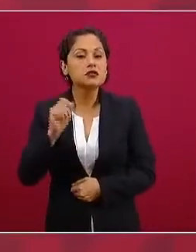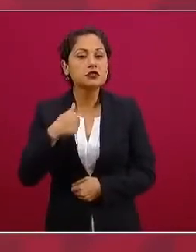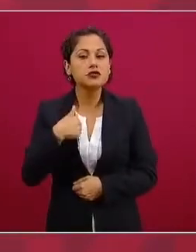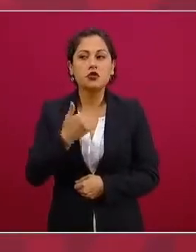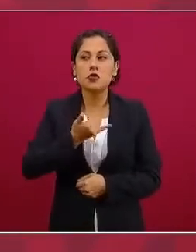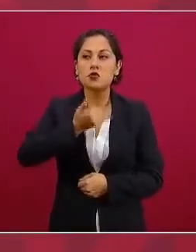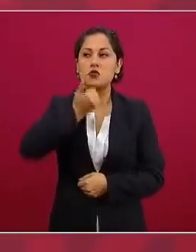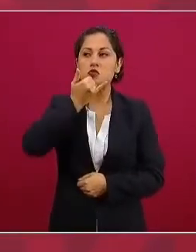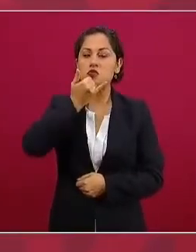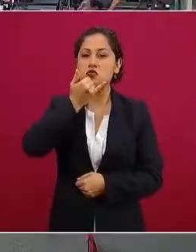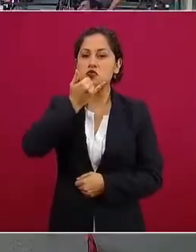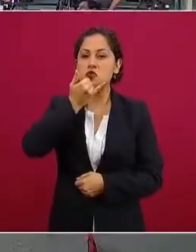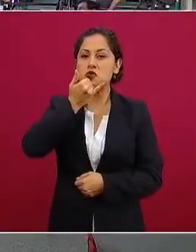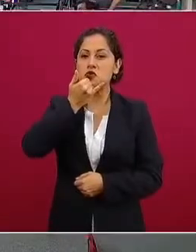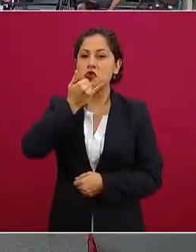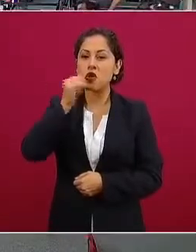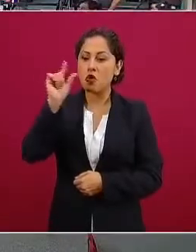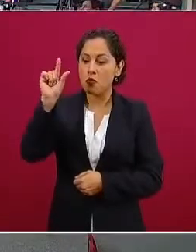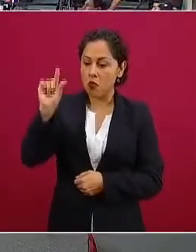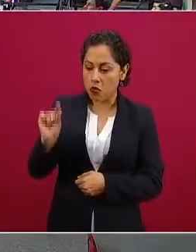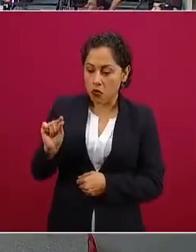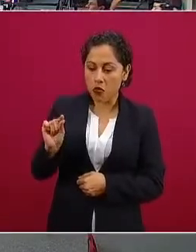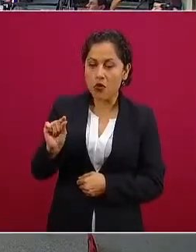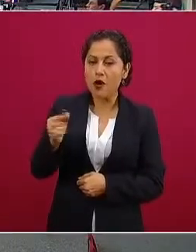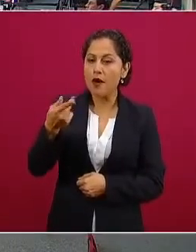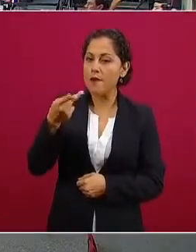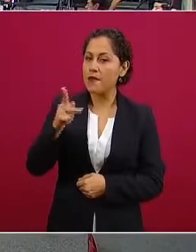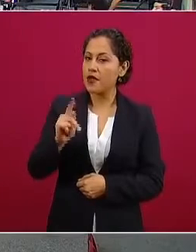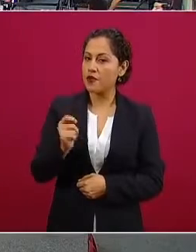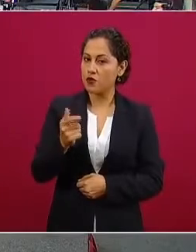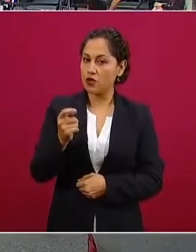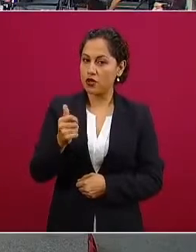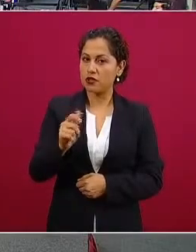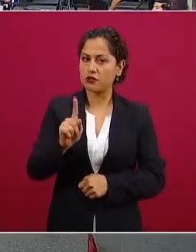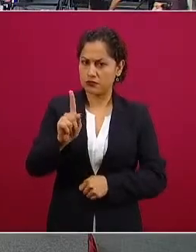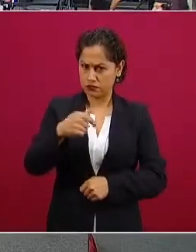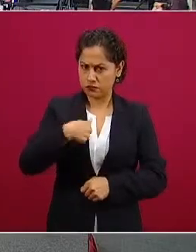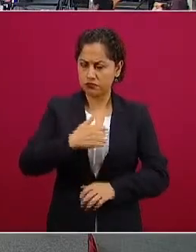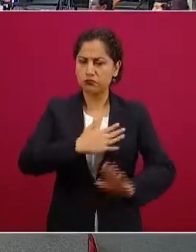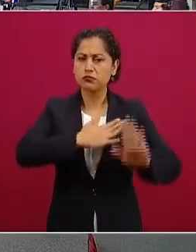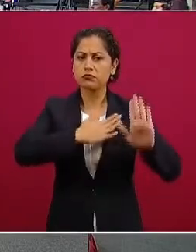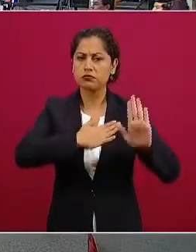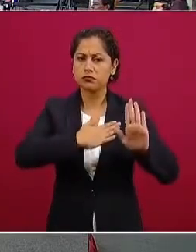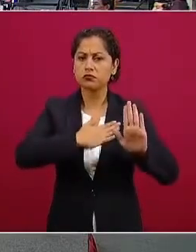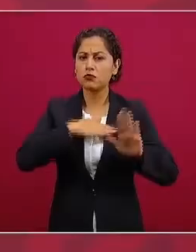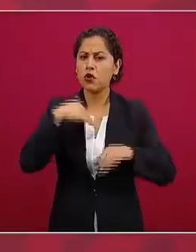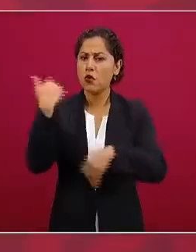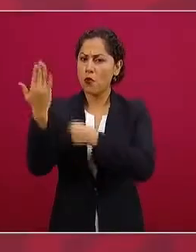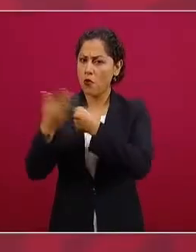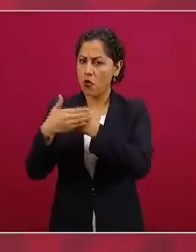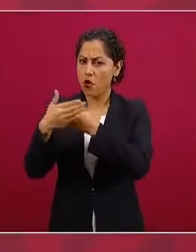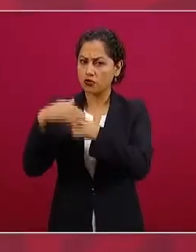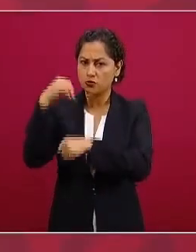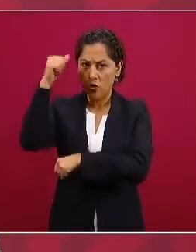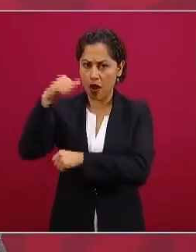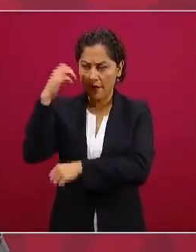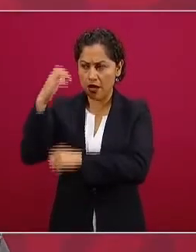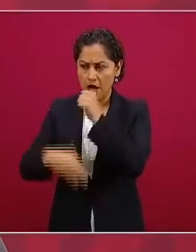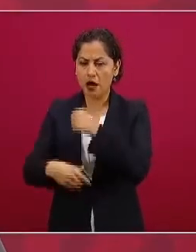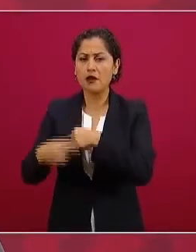mínimo aquí les voy a traer el dato a finales de mes